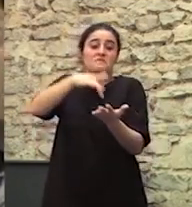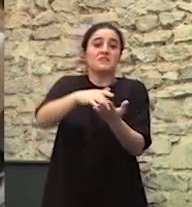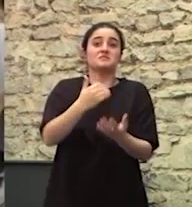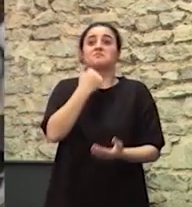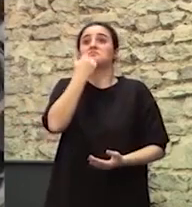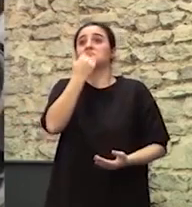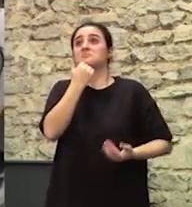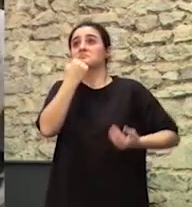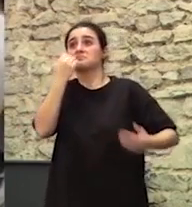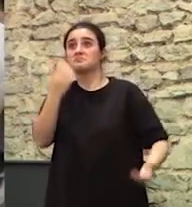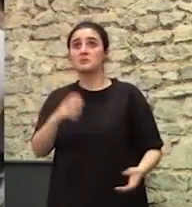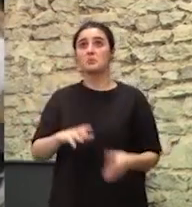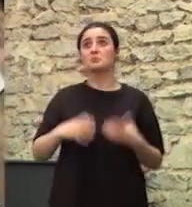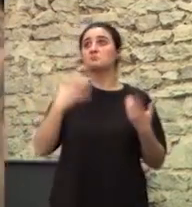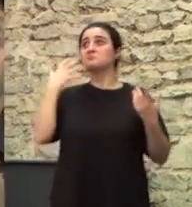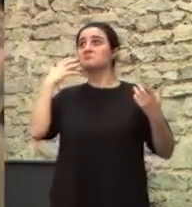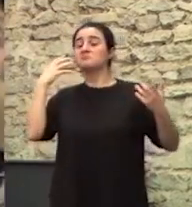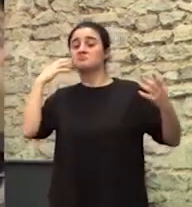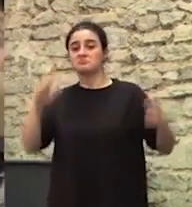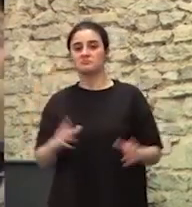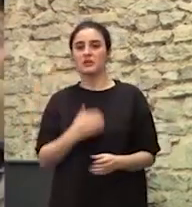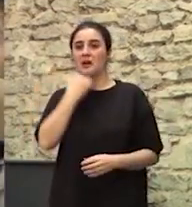algo que ha pasado De manera sutil